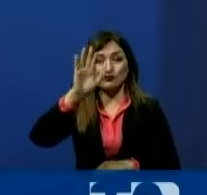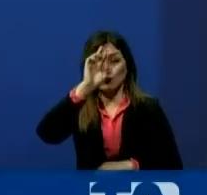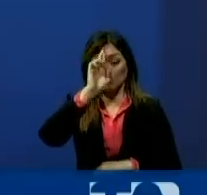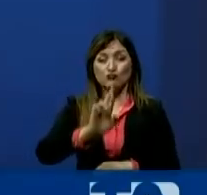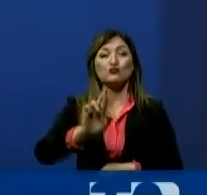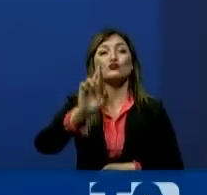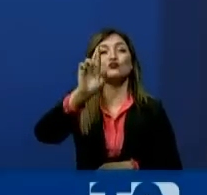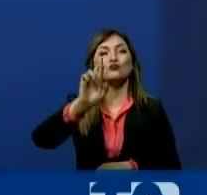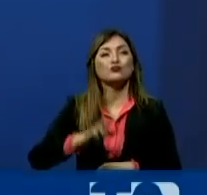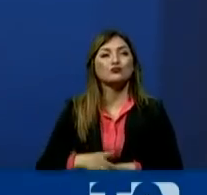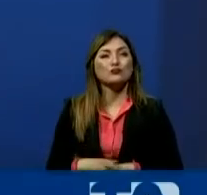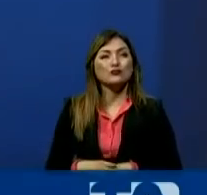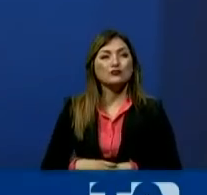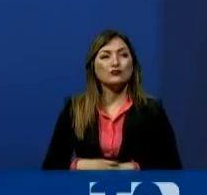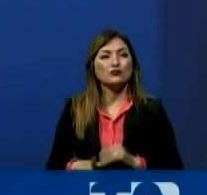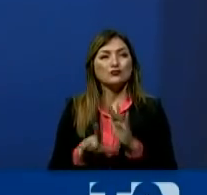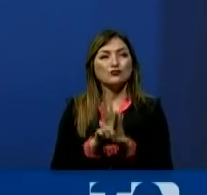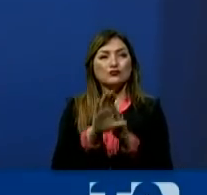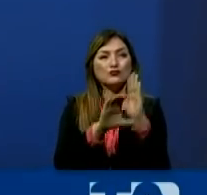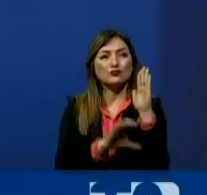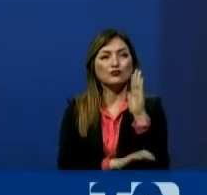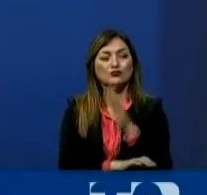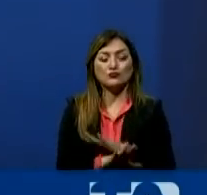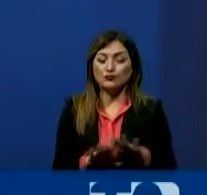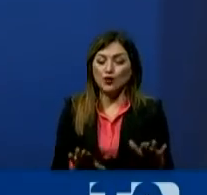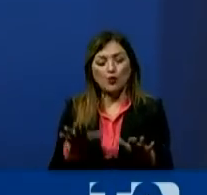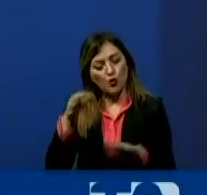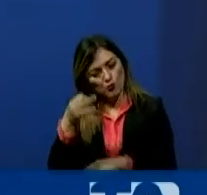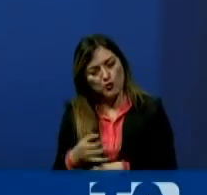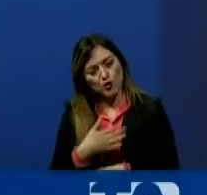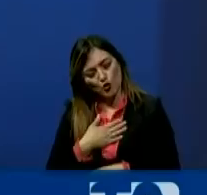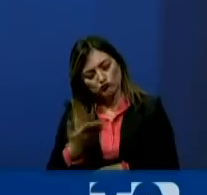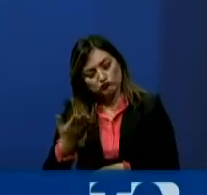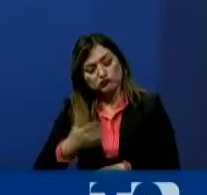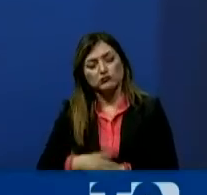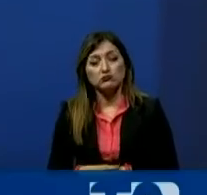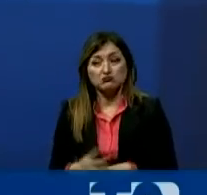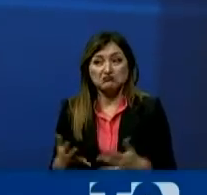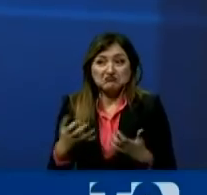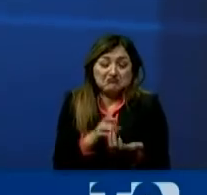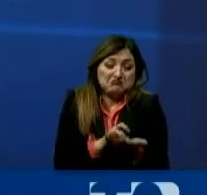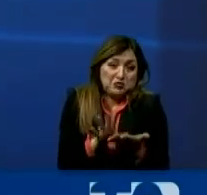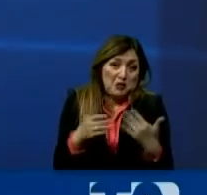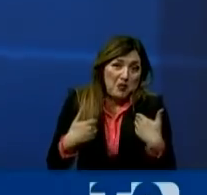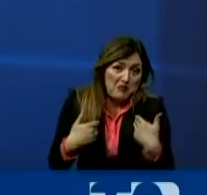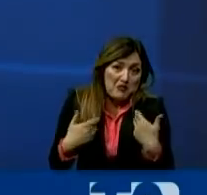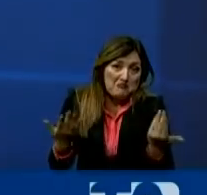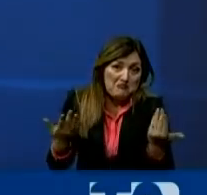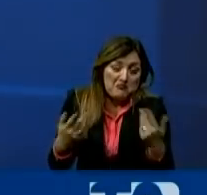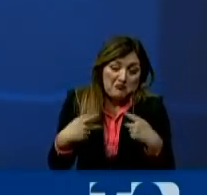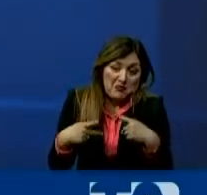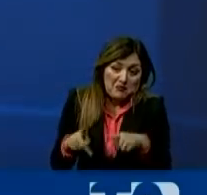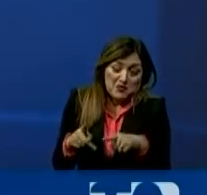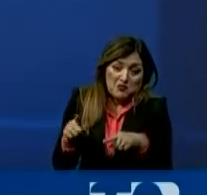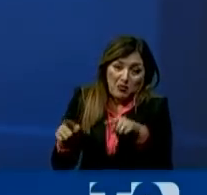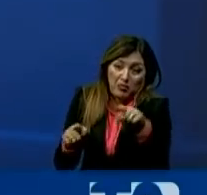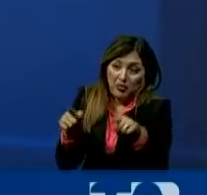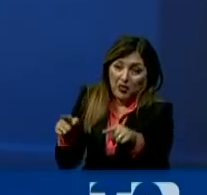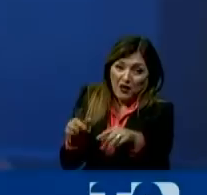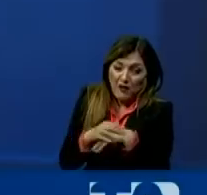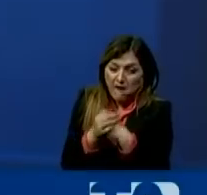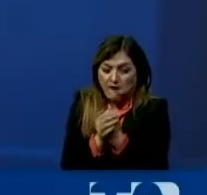respetar y hacer, respetar la ley y la Constitución. Y eso lo voy a hacer. Y si quieren votarme porque no les permito